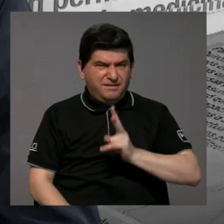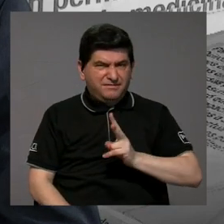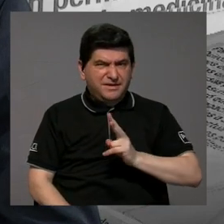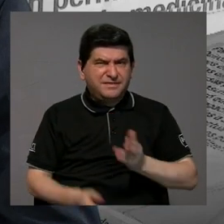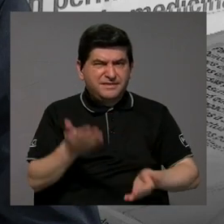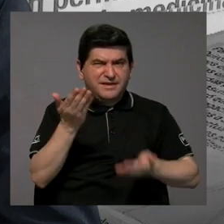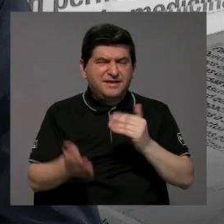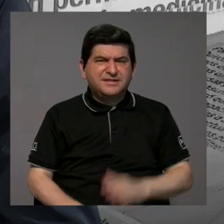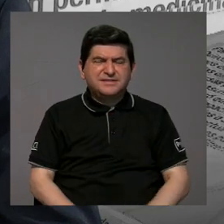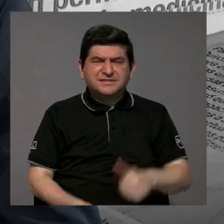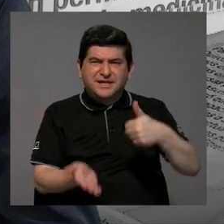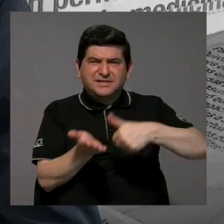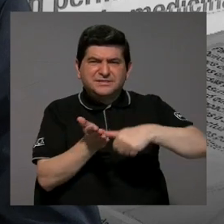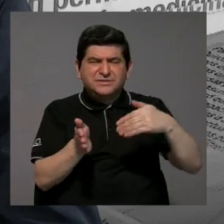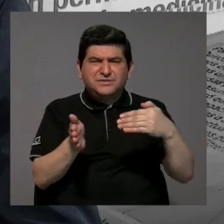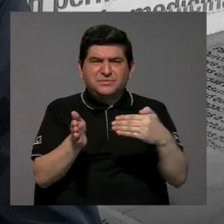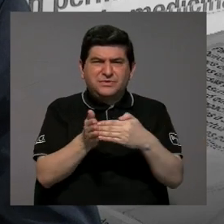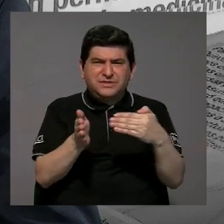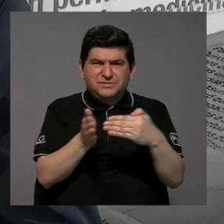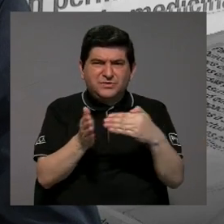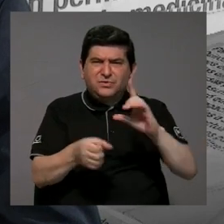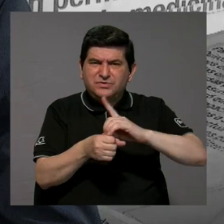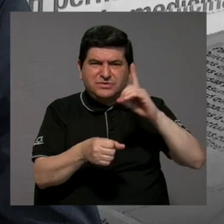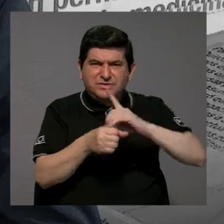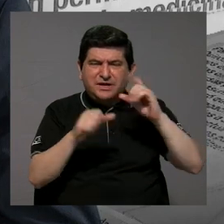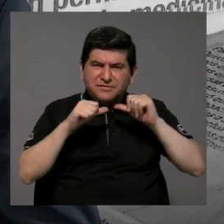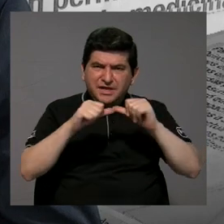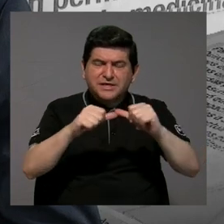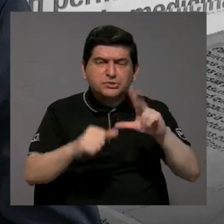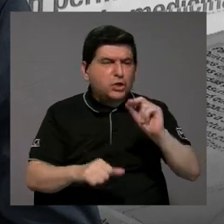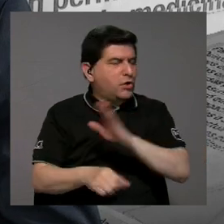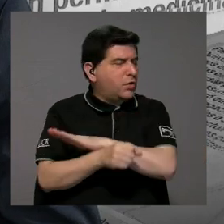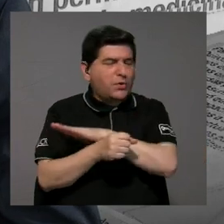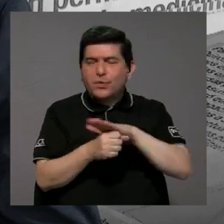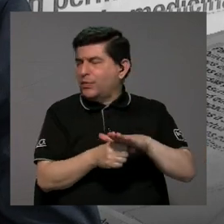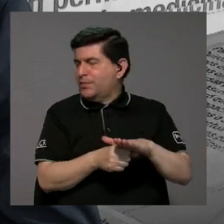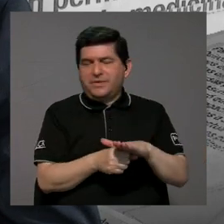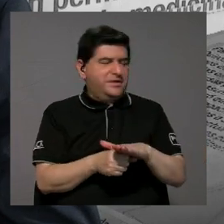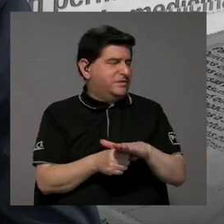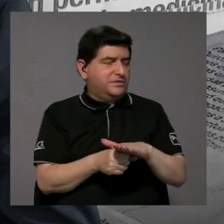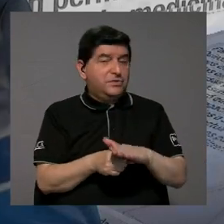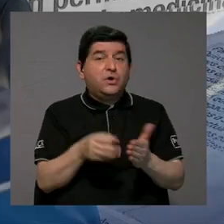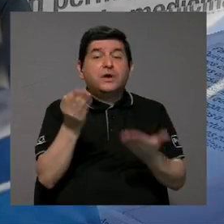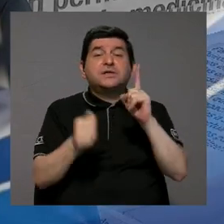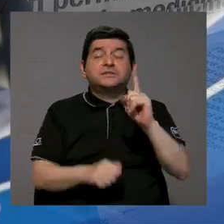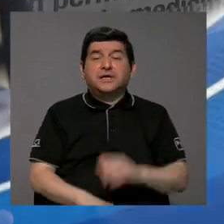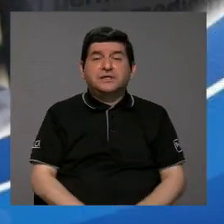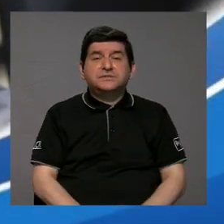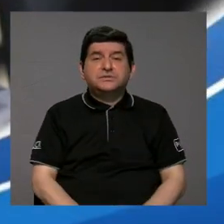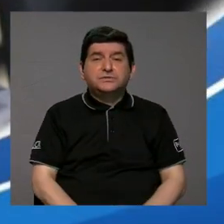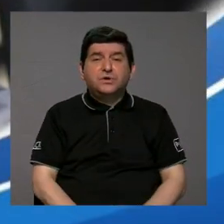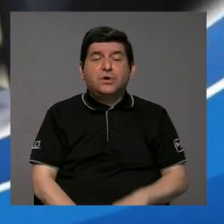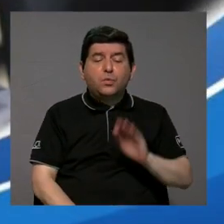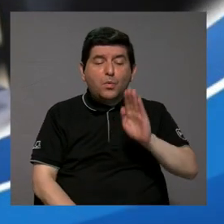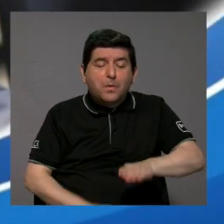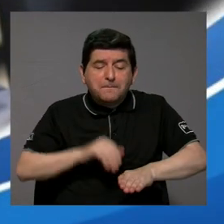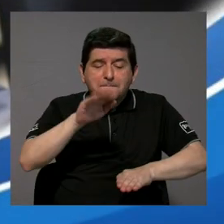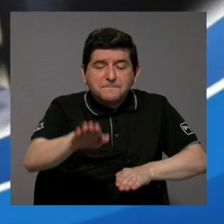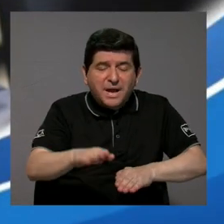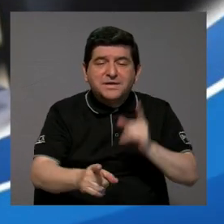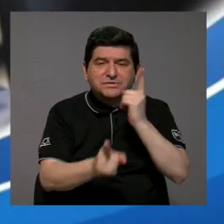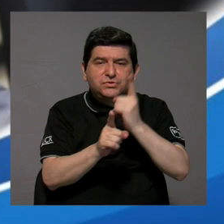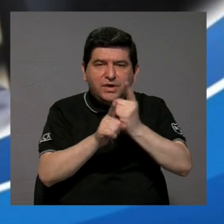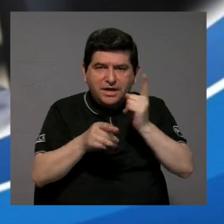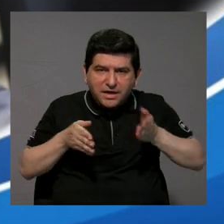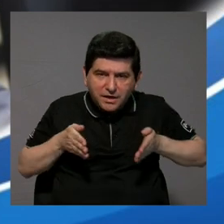tal vez la reelección continua no sea suficiente. Aunque tal vez sí sea un paso en la dirección adecuada. ¿Qué